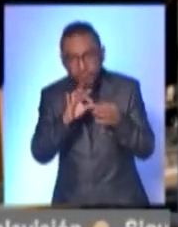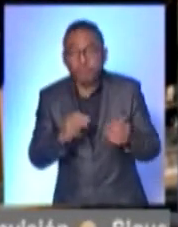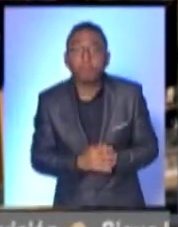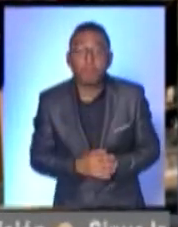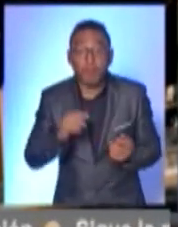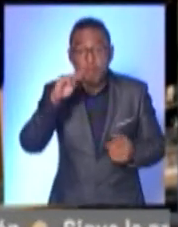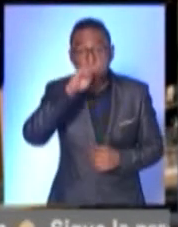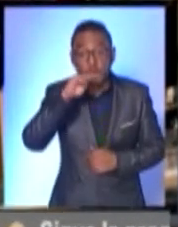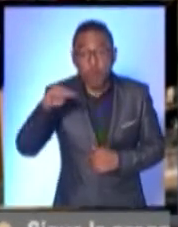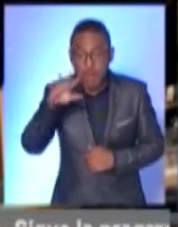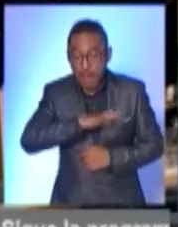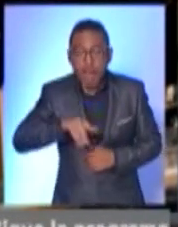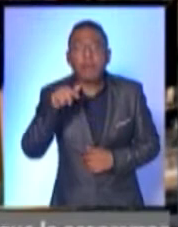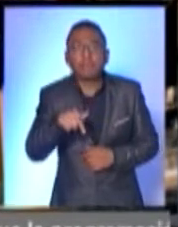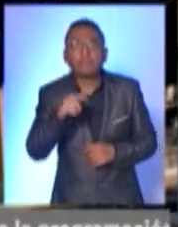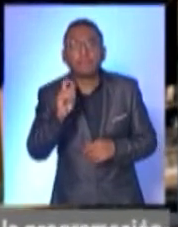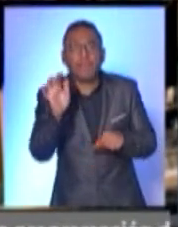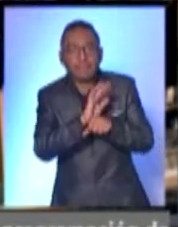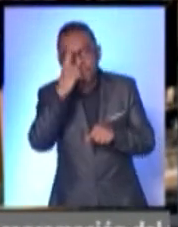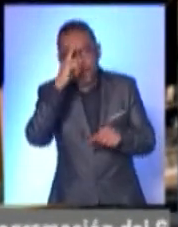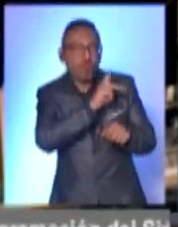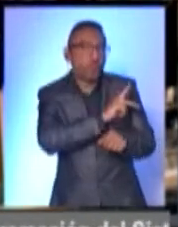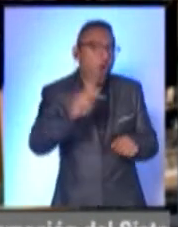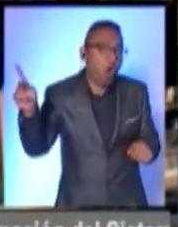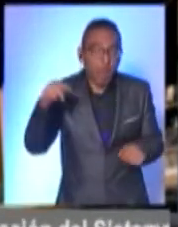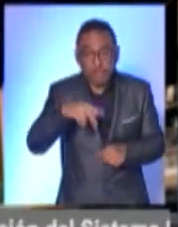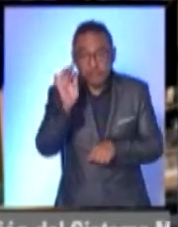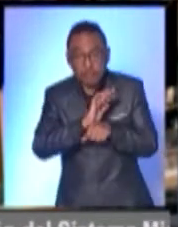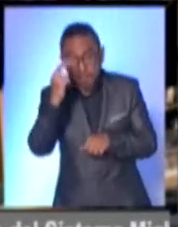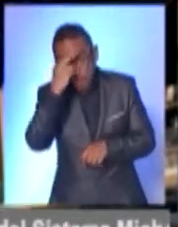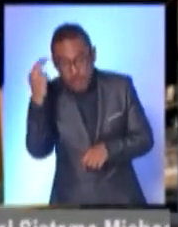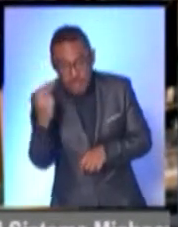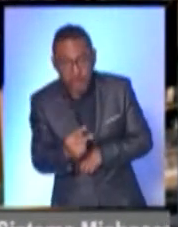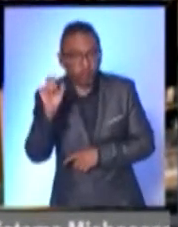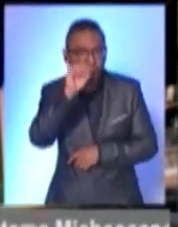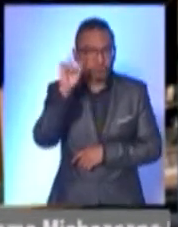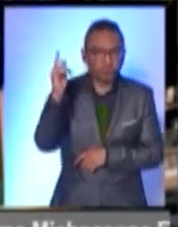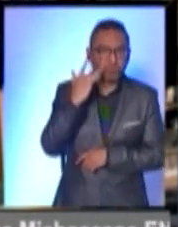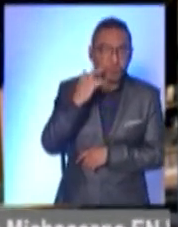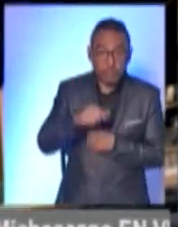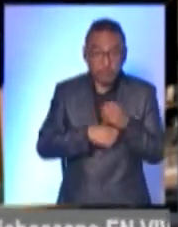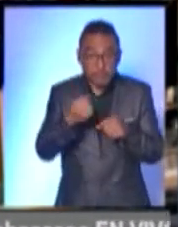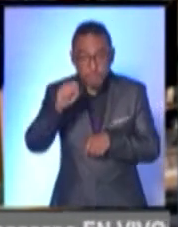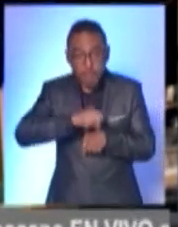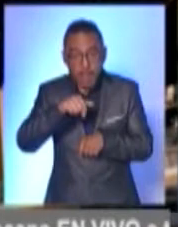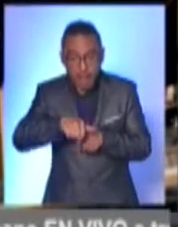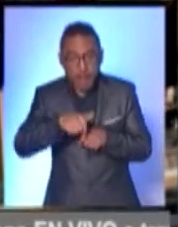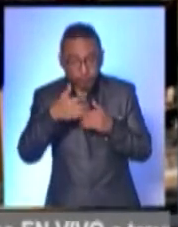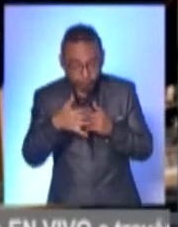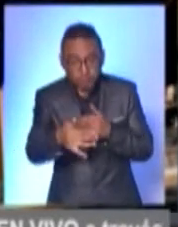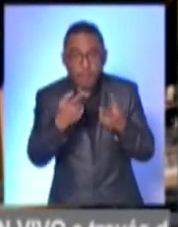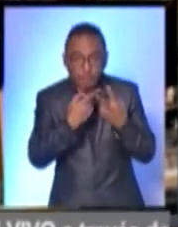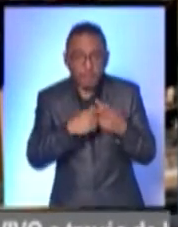¡Gracias por ver! El Cine para Todes, programa que difunde el cine mexicano de calidad y esta semana comienzan las